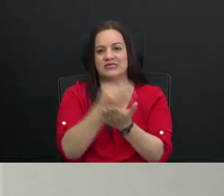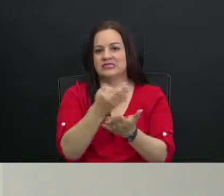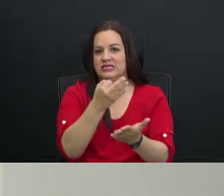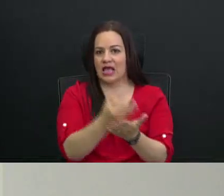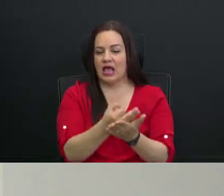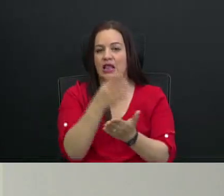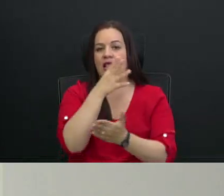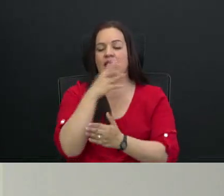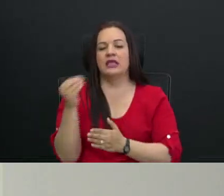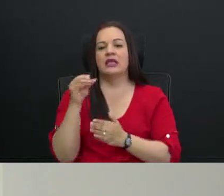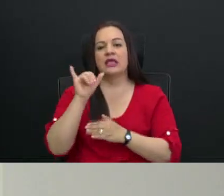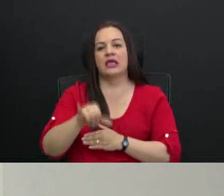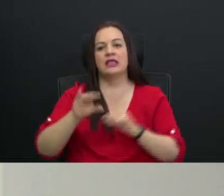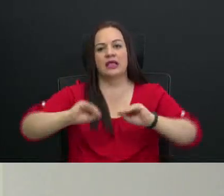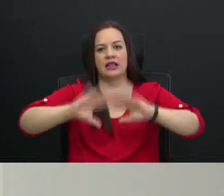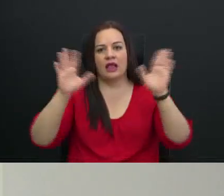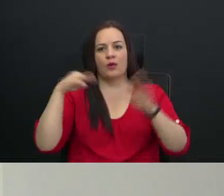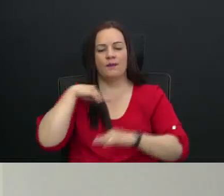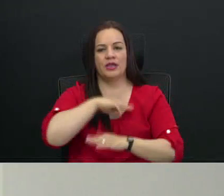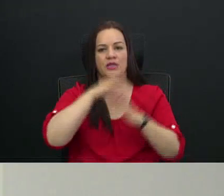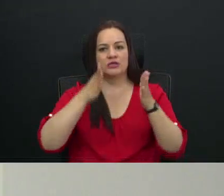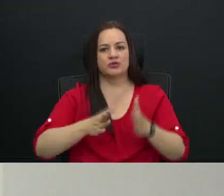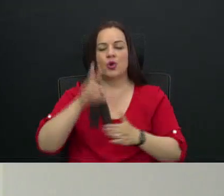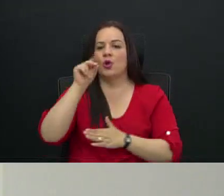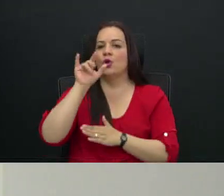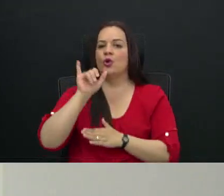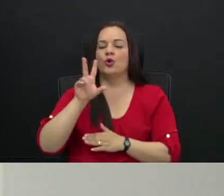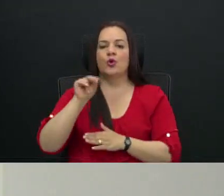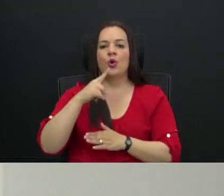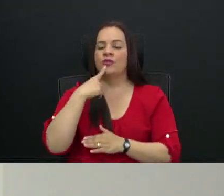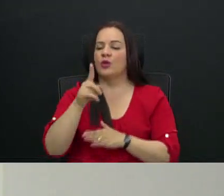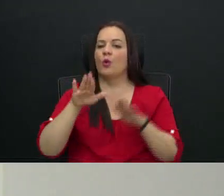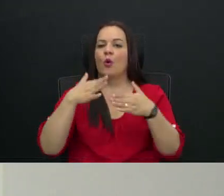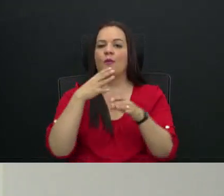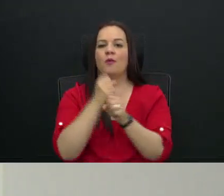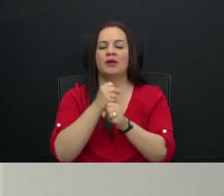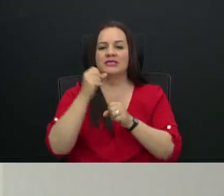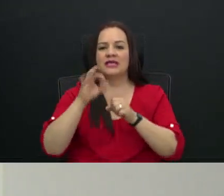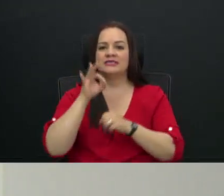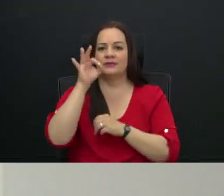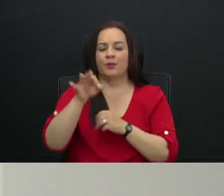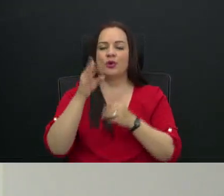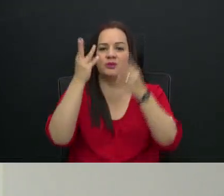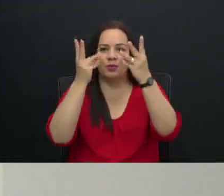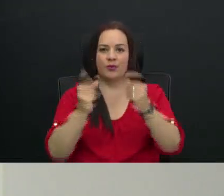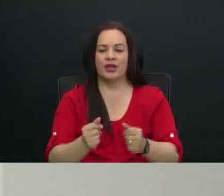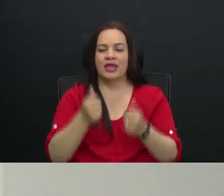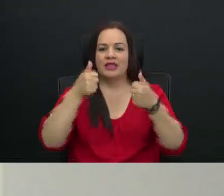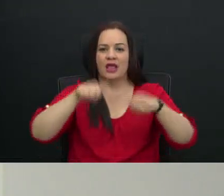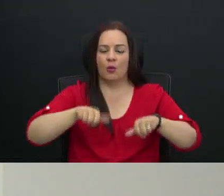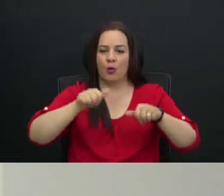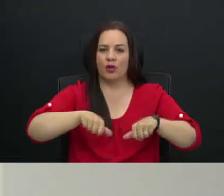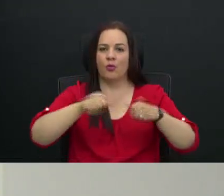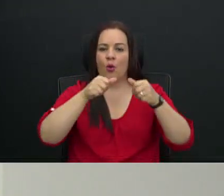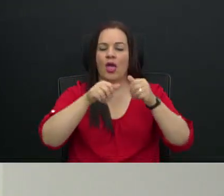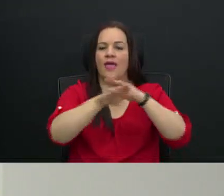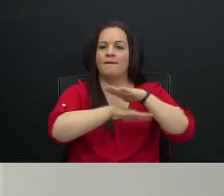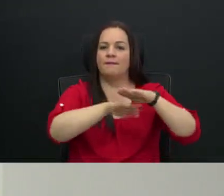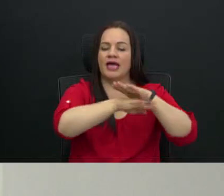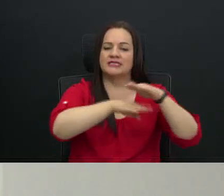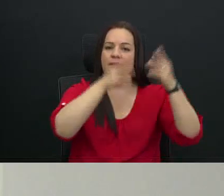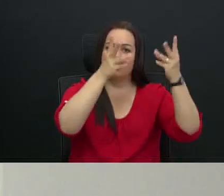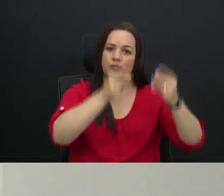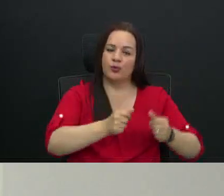claro que el señor ministro no dijo cómo va a construir el siguiente presupuesto, si con base en el presupuesto ejecutado o con base en el